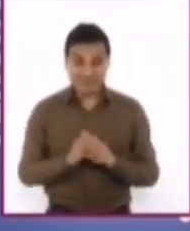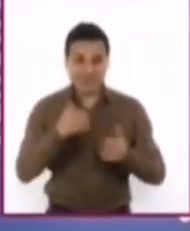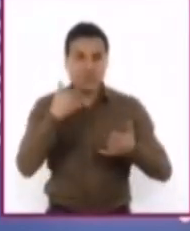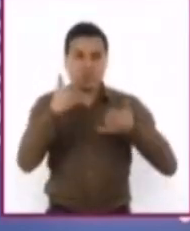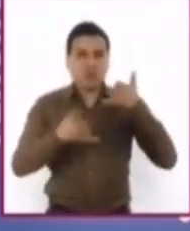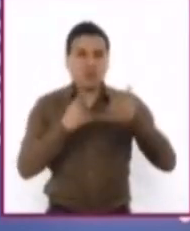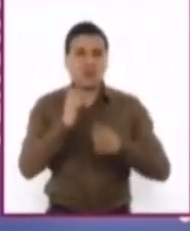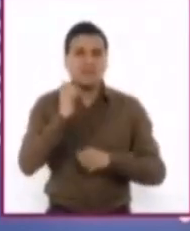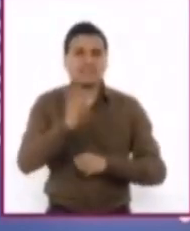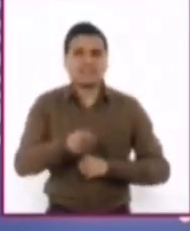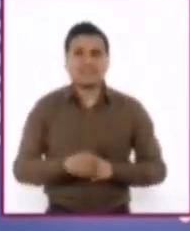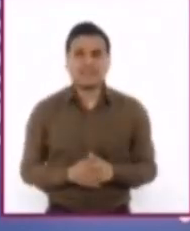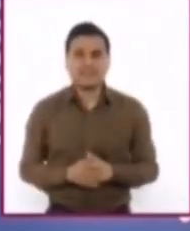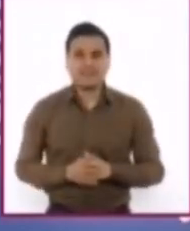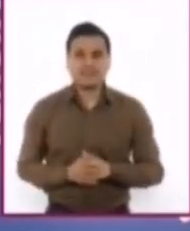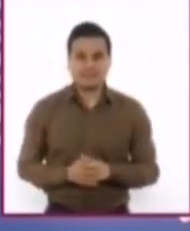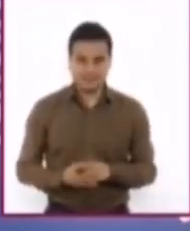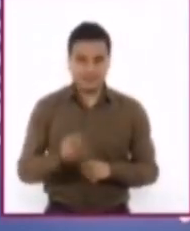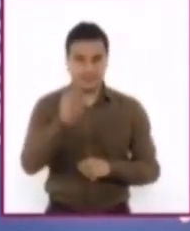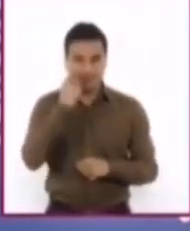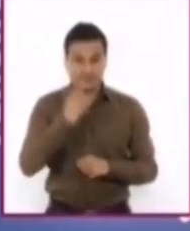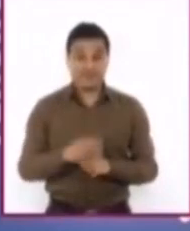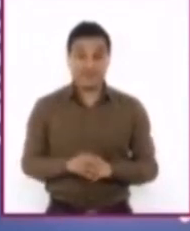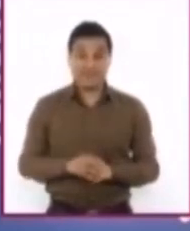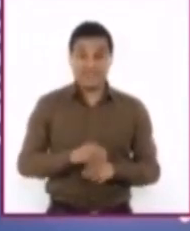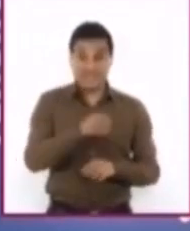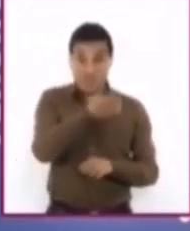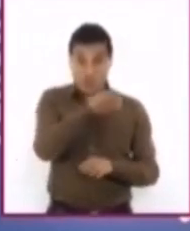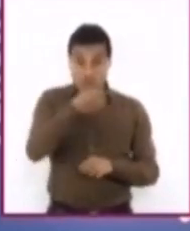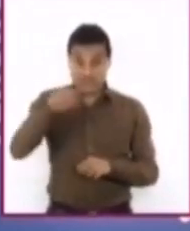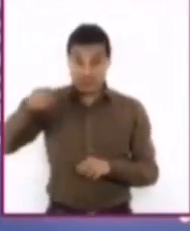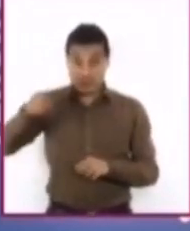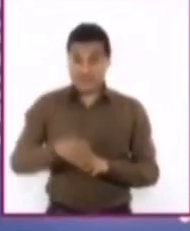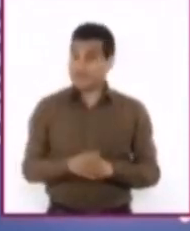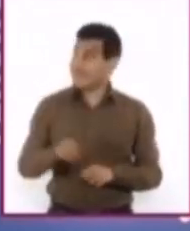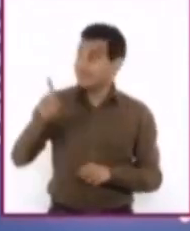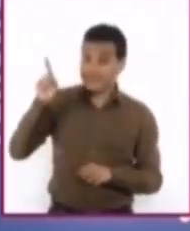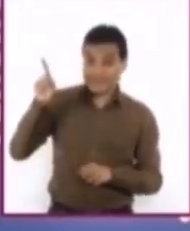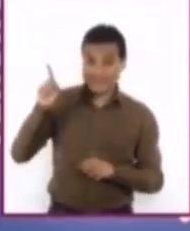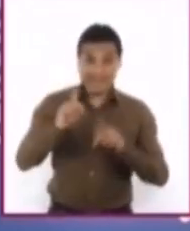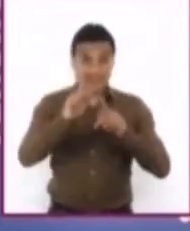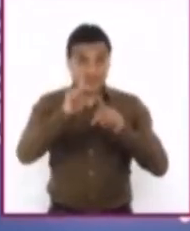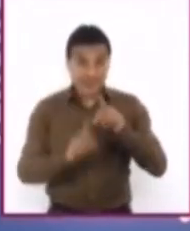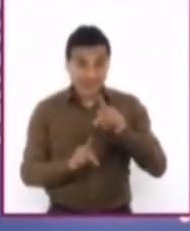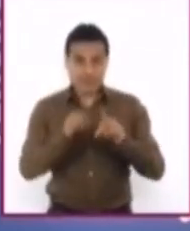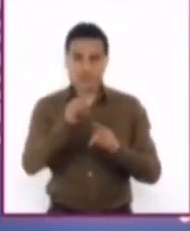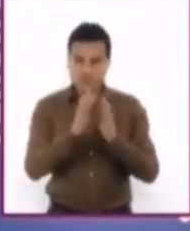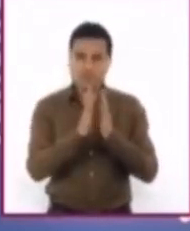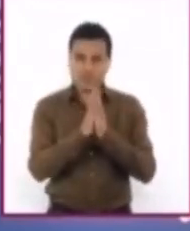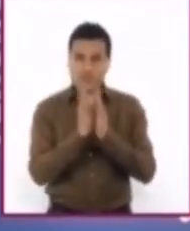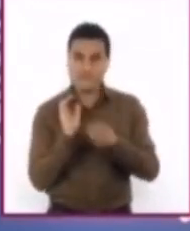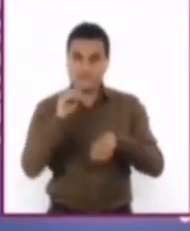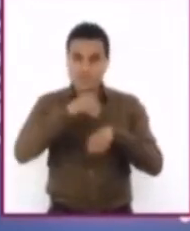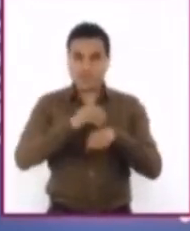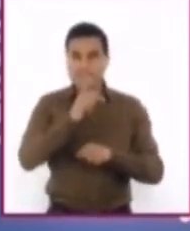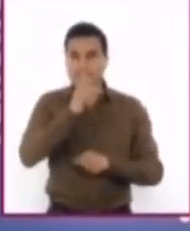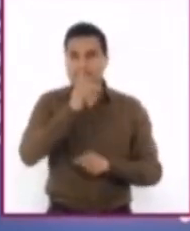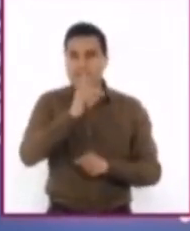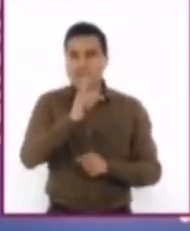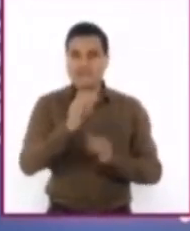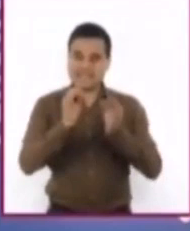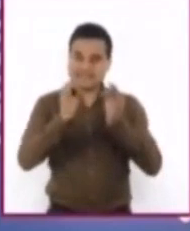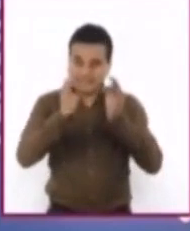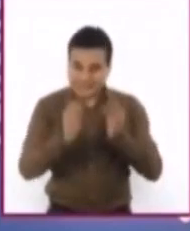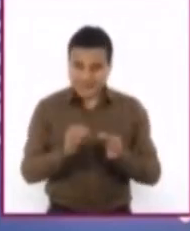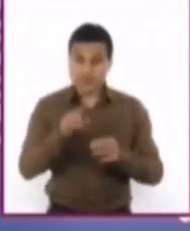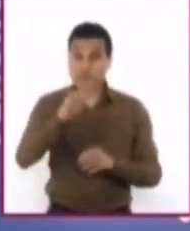juego se trata de lo siguiente, completar las oraciones que van apareciendo en la pantalla con las expresiones correctas. Es importante